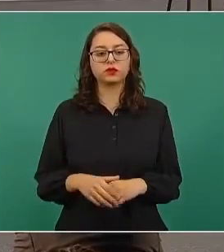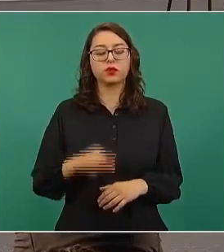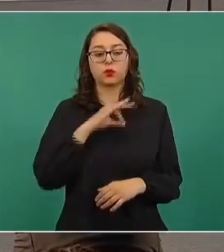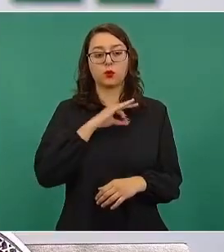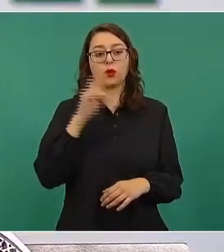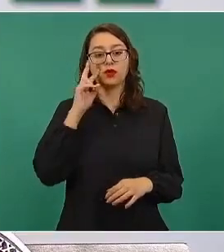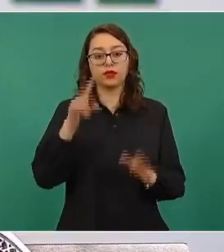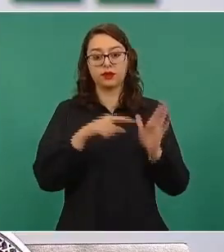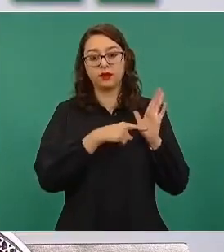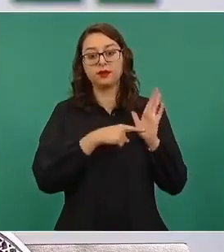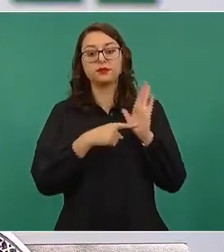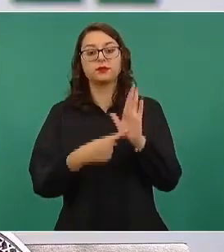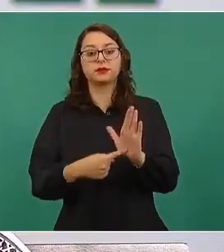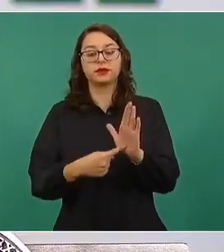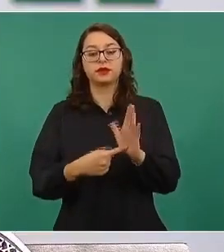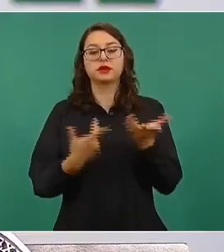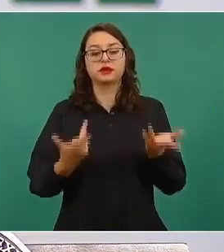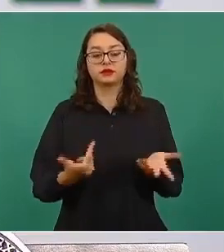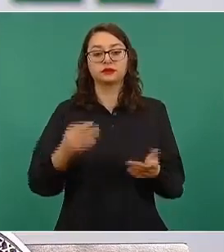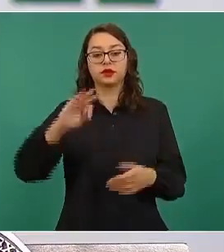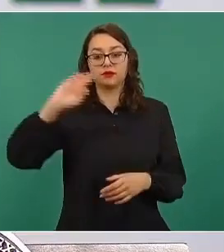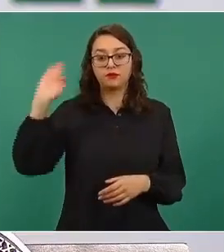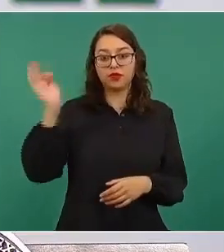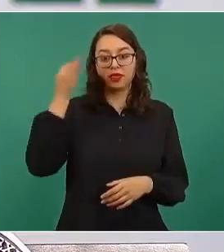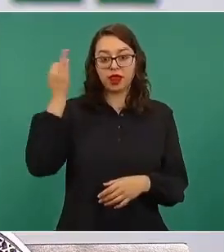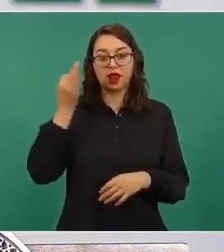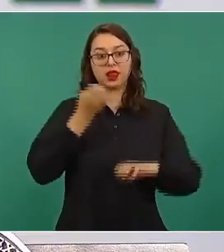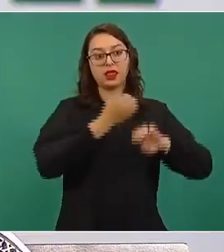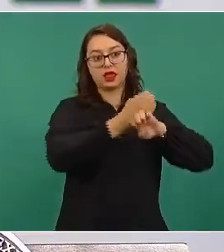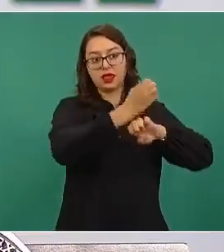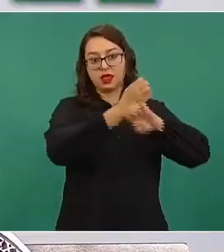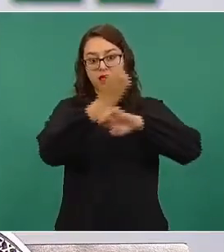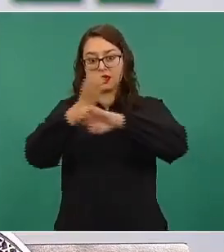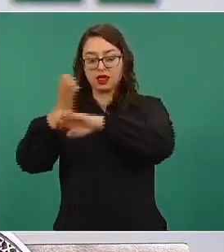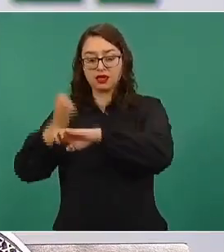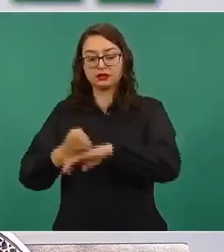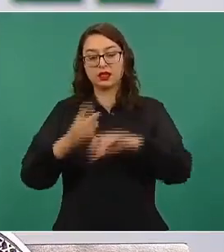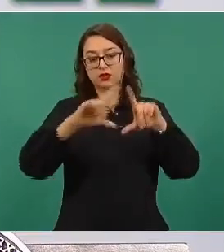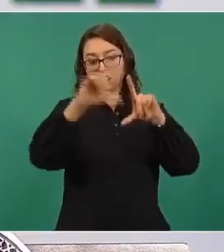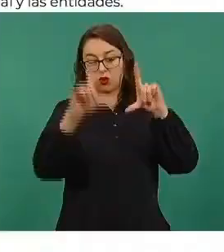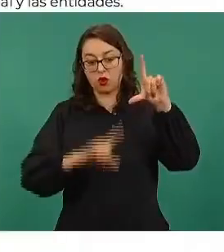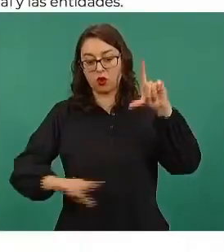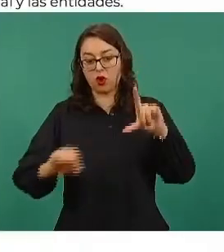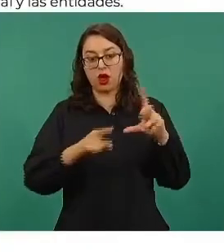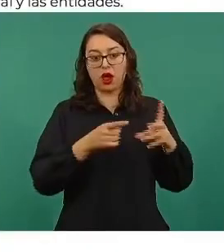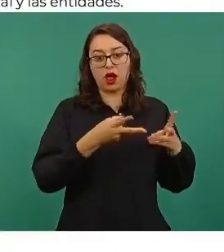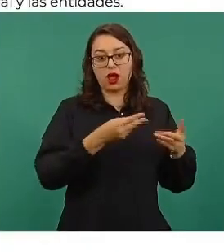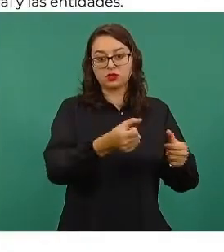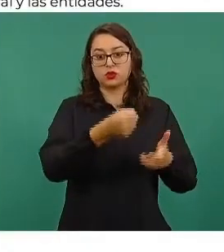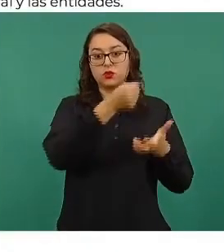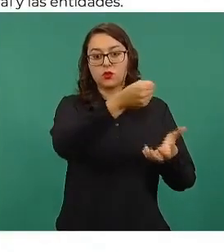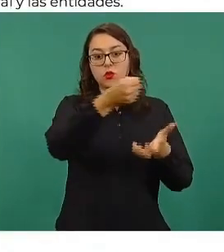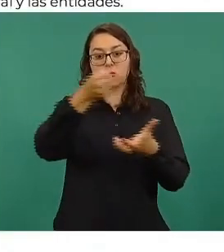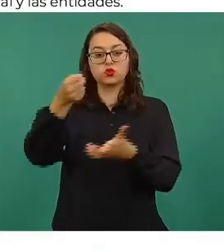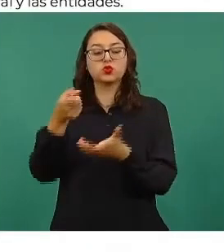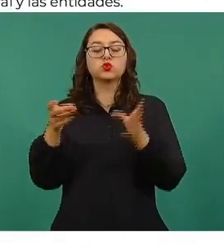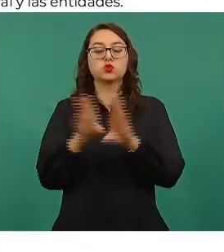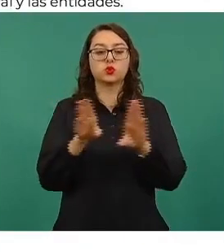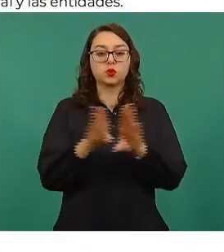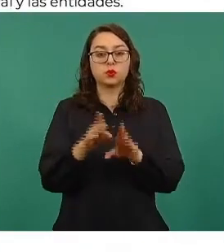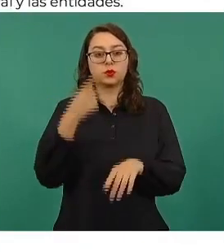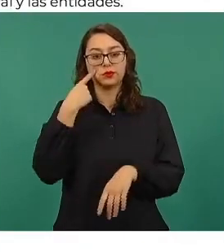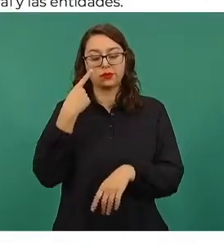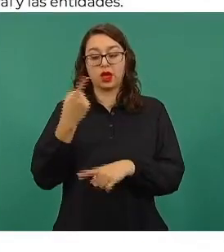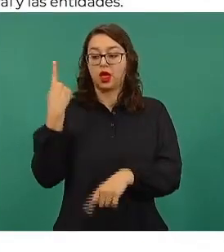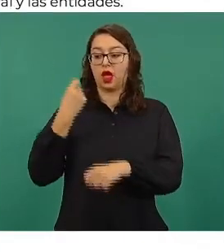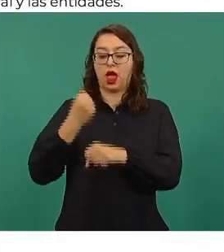es el gasto federalizado por entidad federativa. Aquí estamos mostrando cuál es el presupuesto aprobado en dos